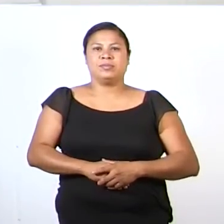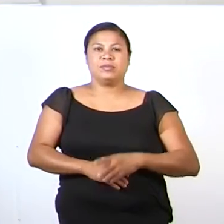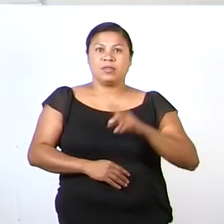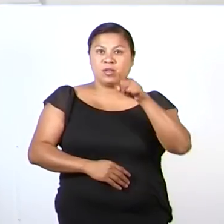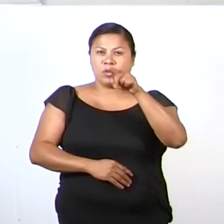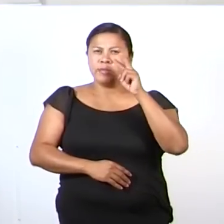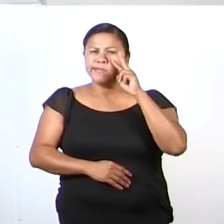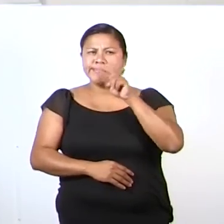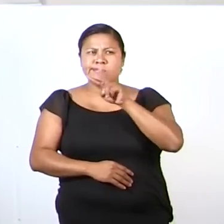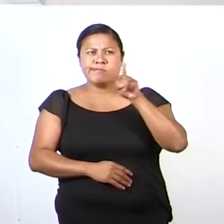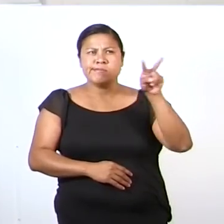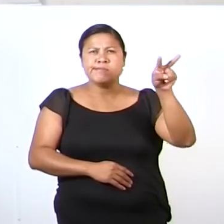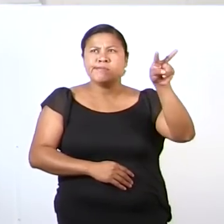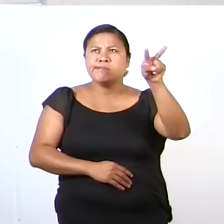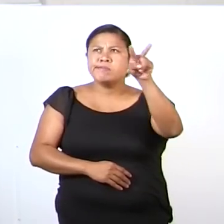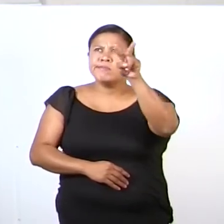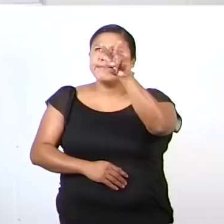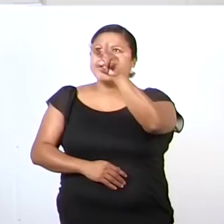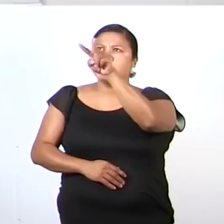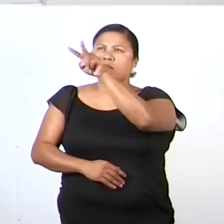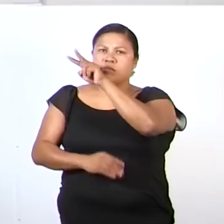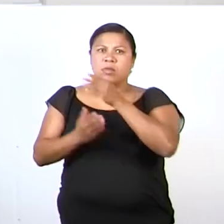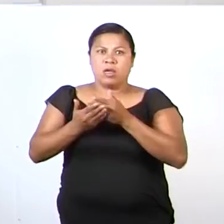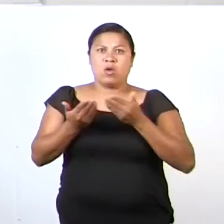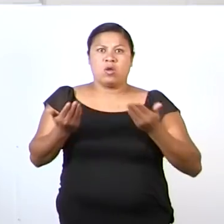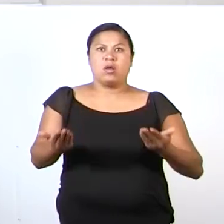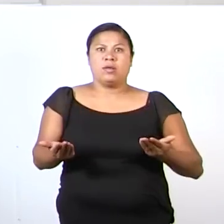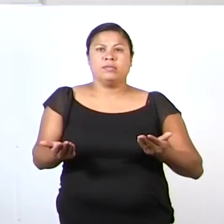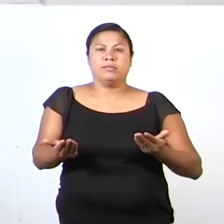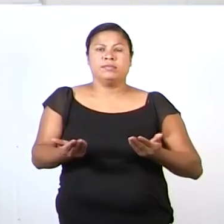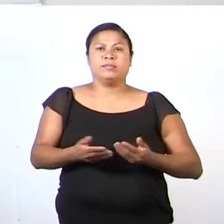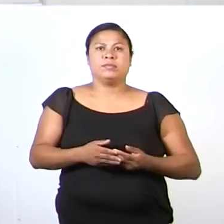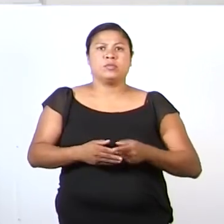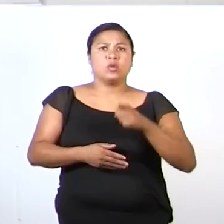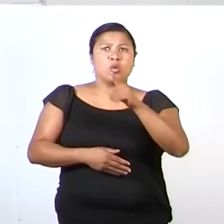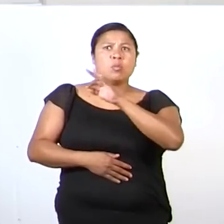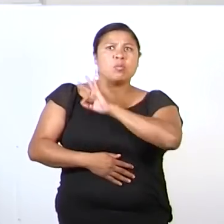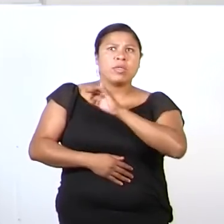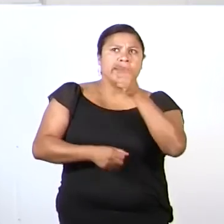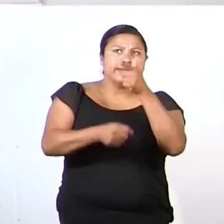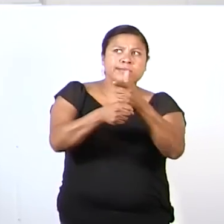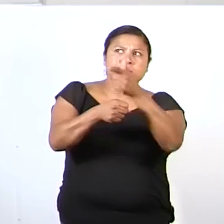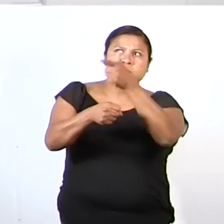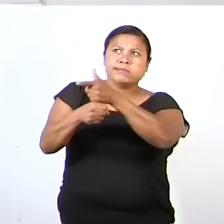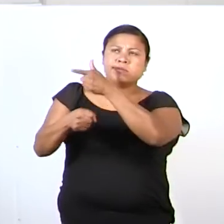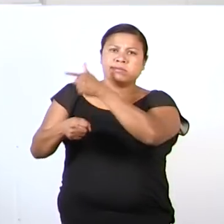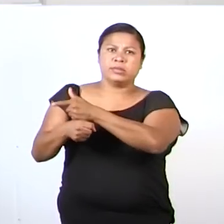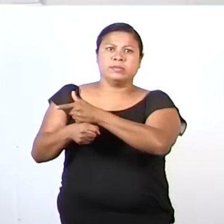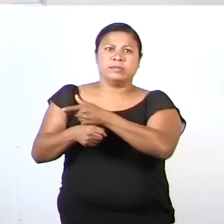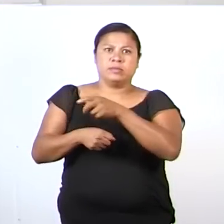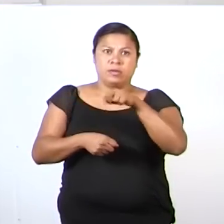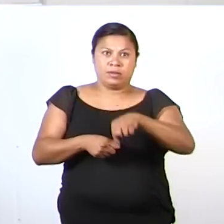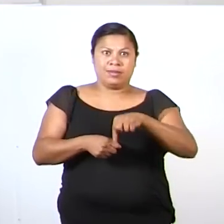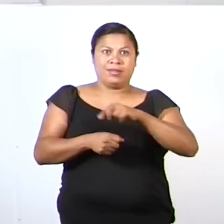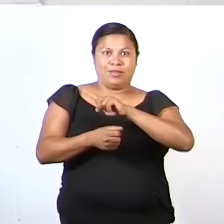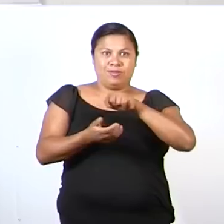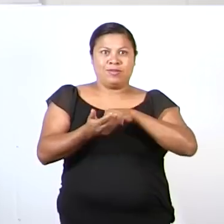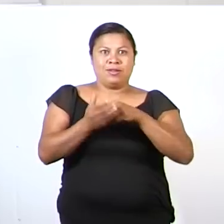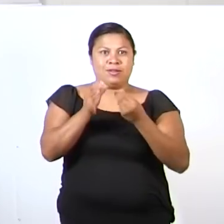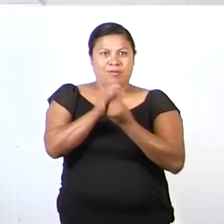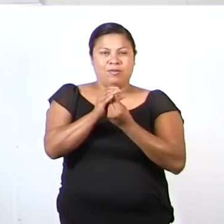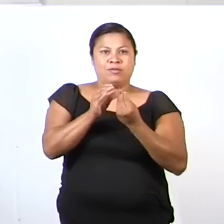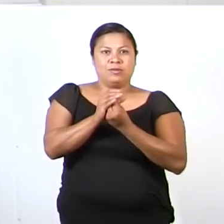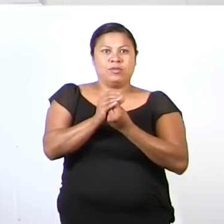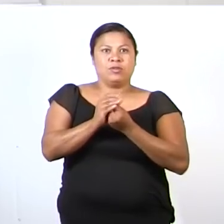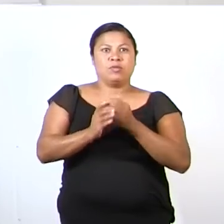Observa a tu alrededor. En este momento, puedes encontrar en esta aula una colección